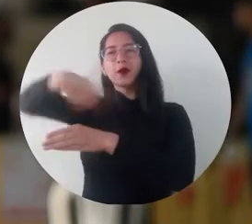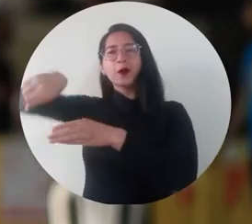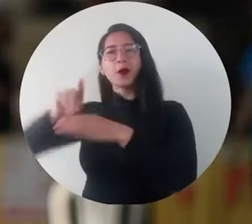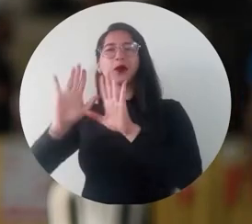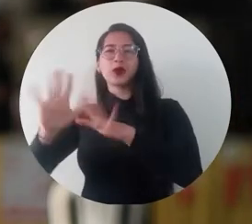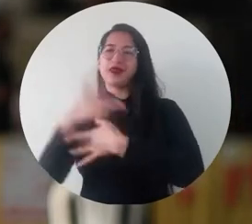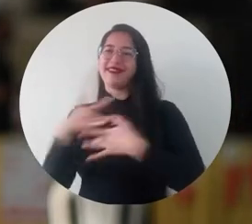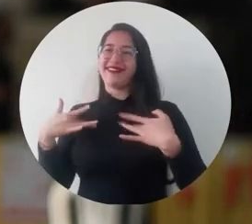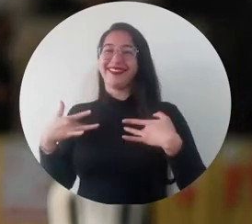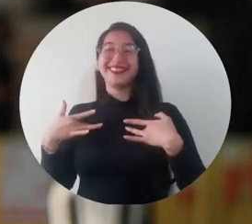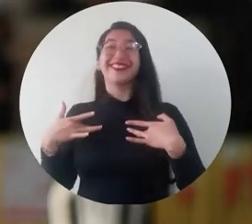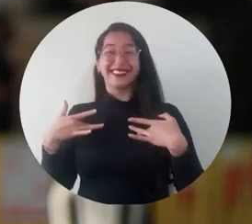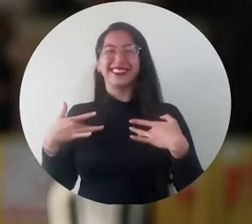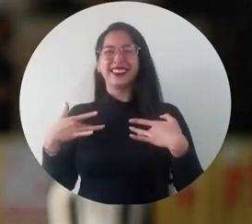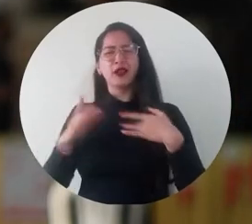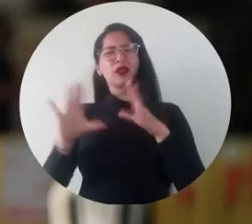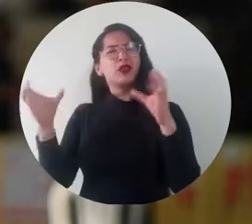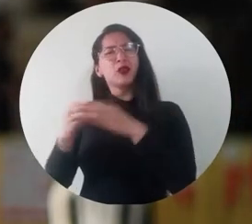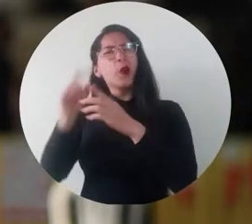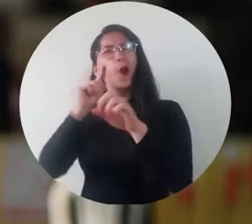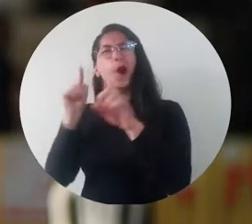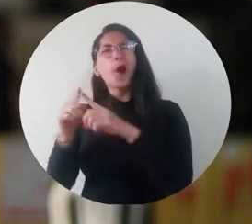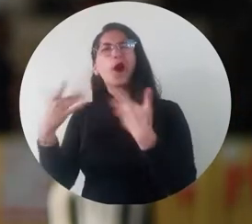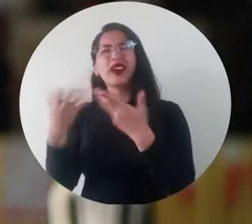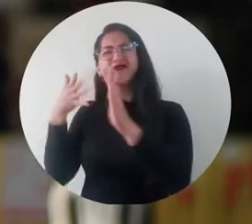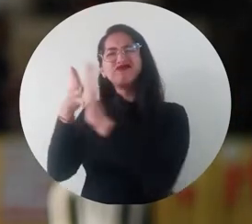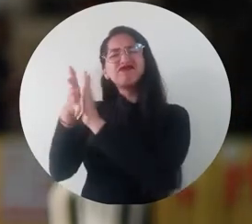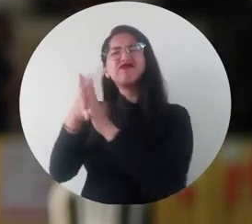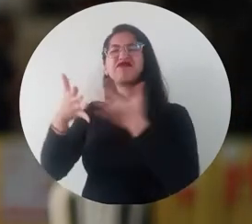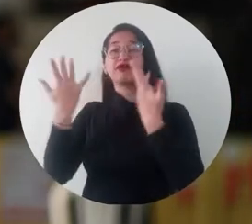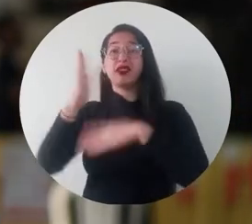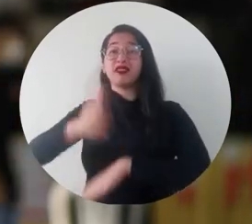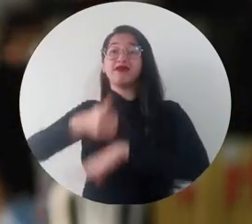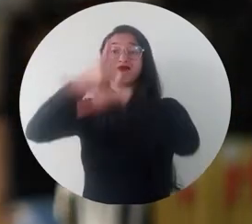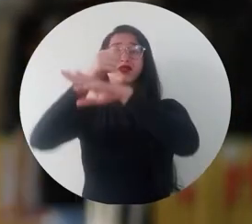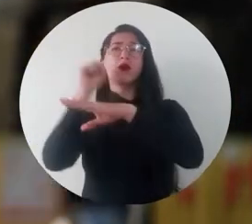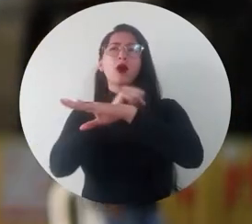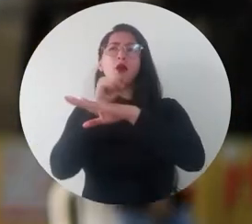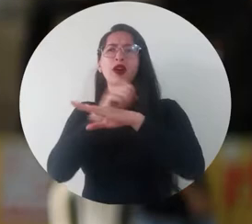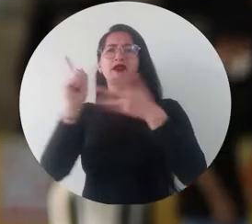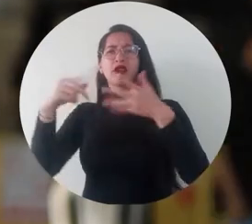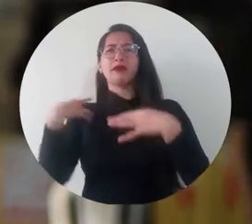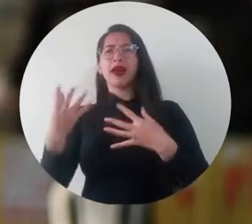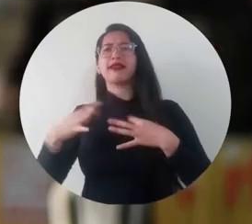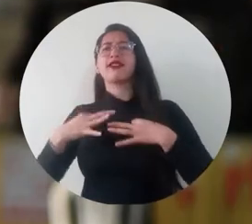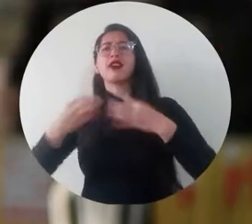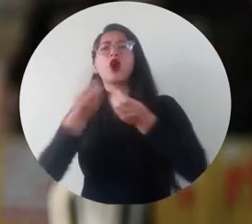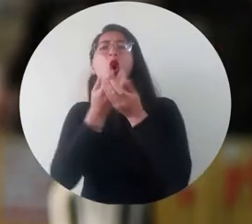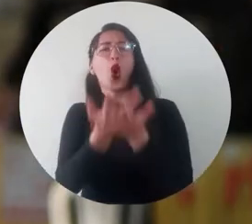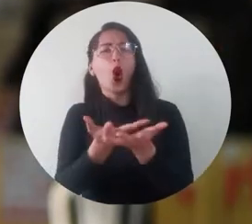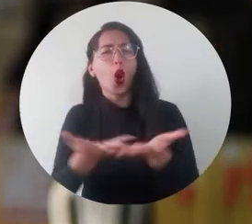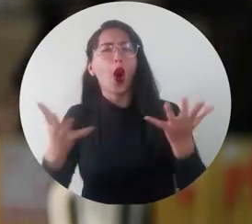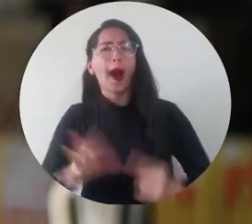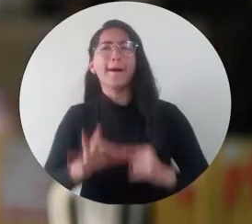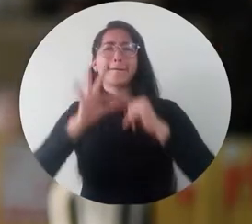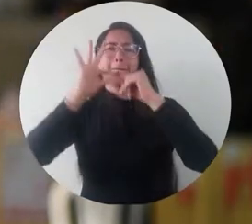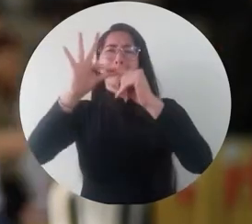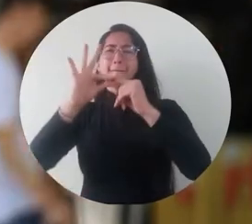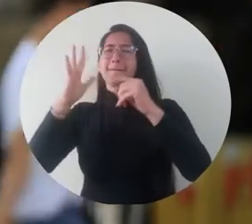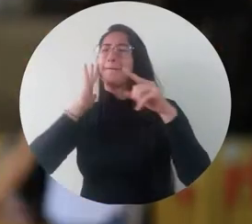Facultad de Ciencias de la Salud Centrada en que el rector Pablo Vera Salazar entregó una dotación de equipos